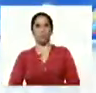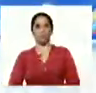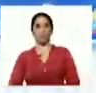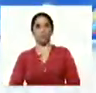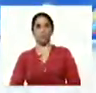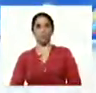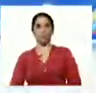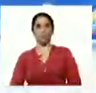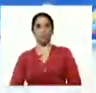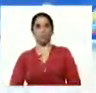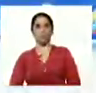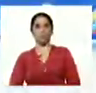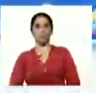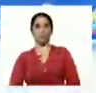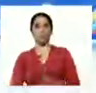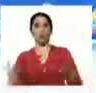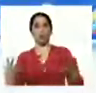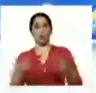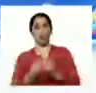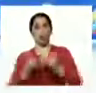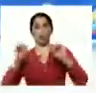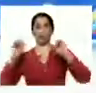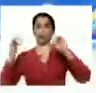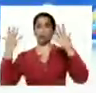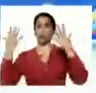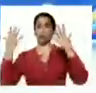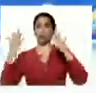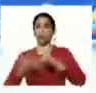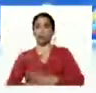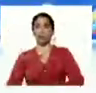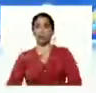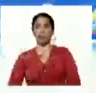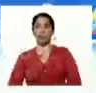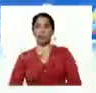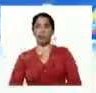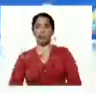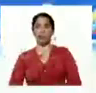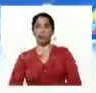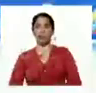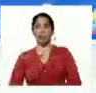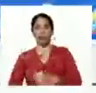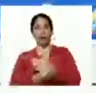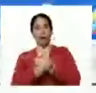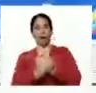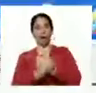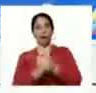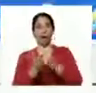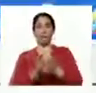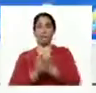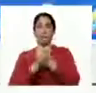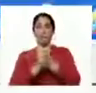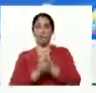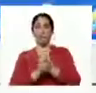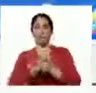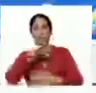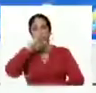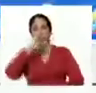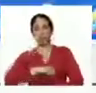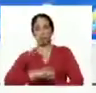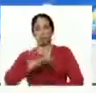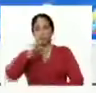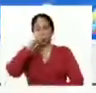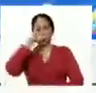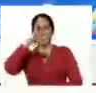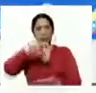venceremos juntos venceremos ahora Jenny querido compañero yo veo la tierra varinesa como se mueve